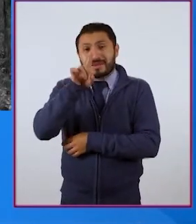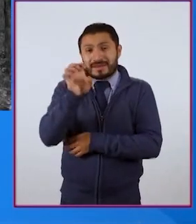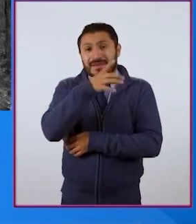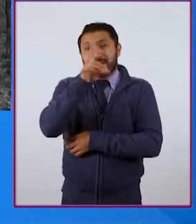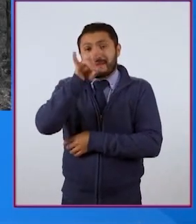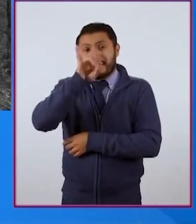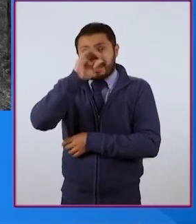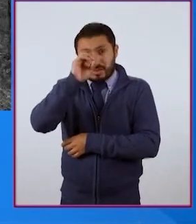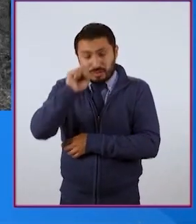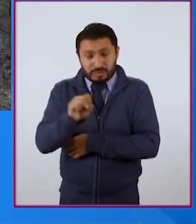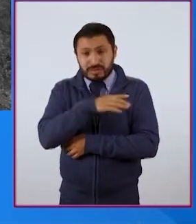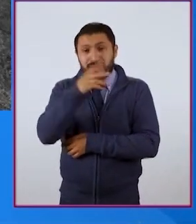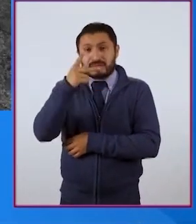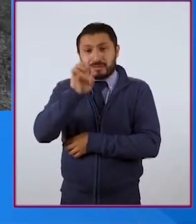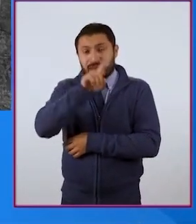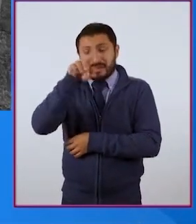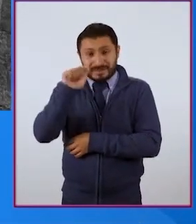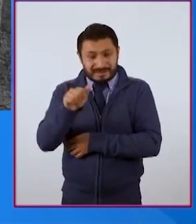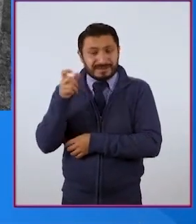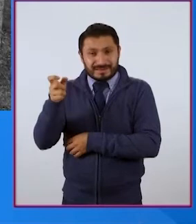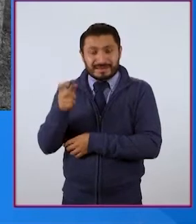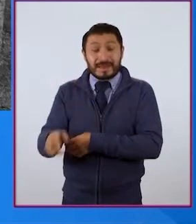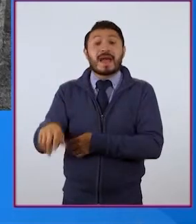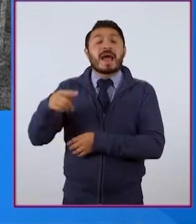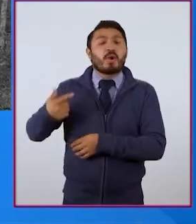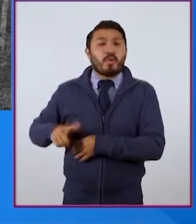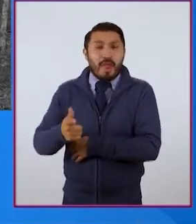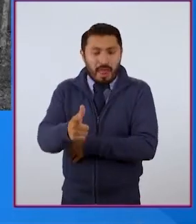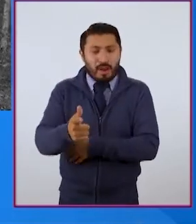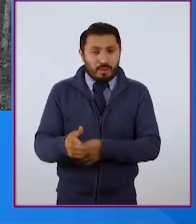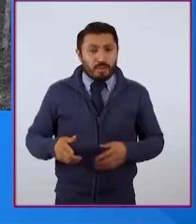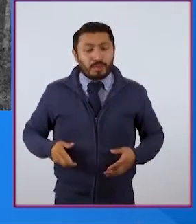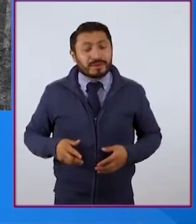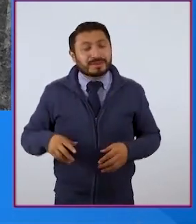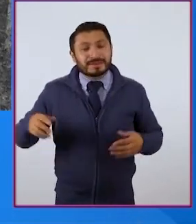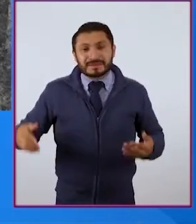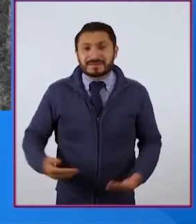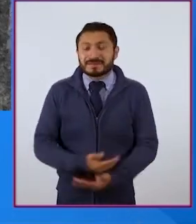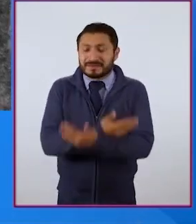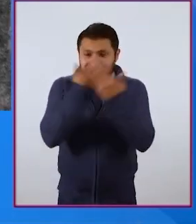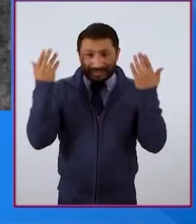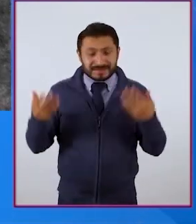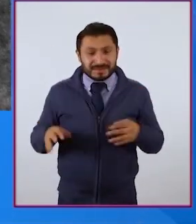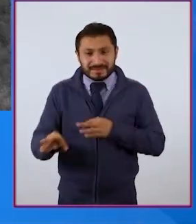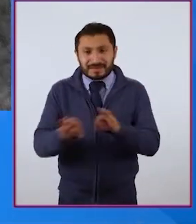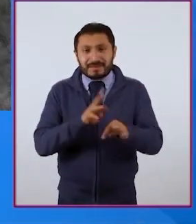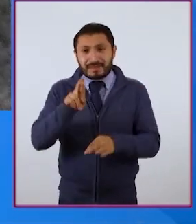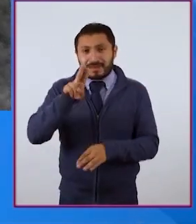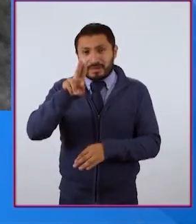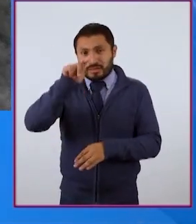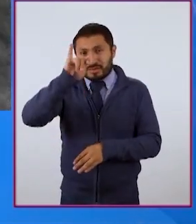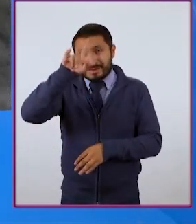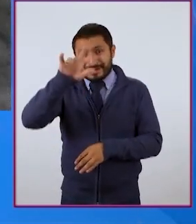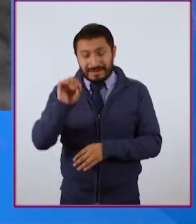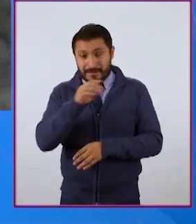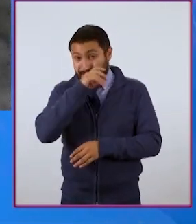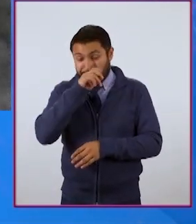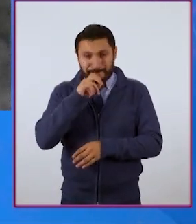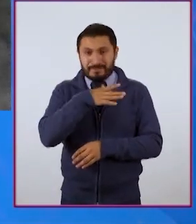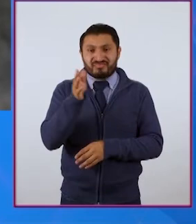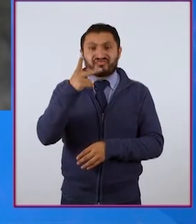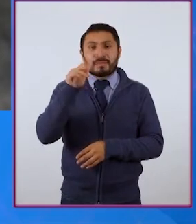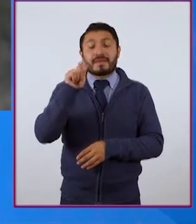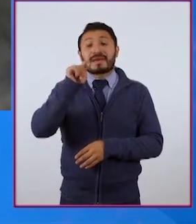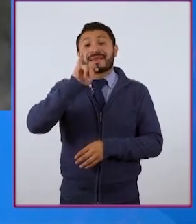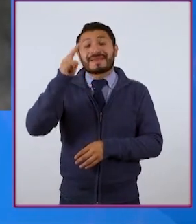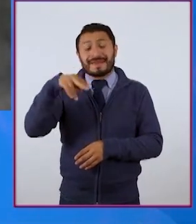una de las principales en Jaral del Progreso, Guanajuato, donde nació y trabajó Rutilo Patiño. En